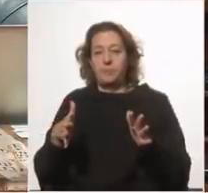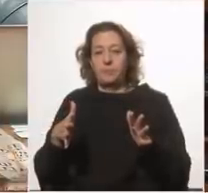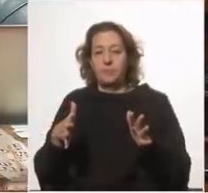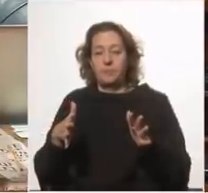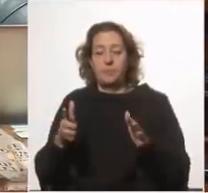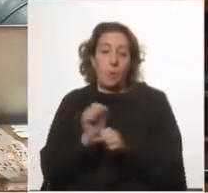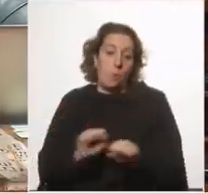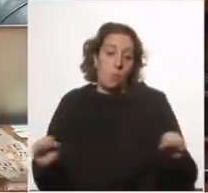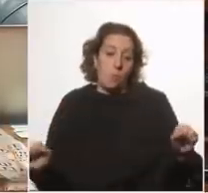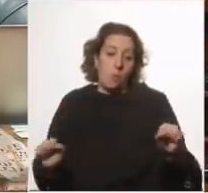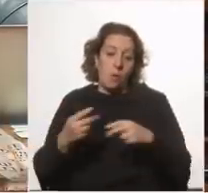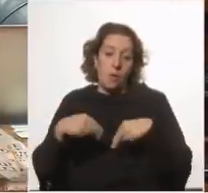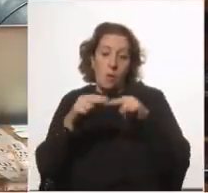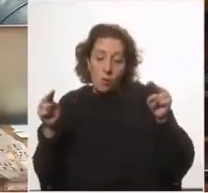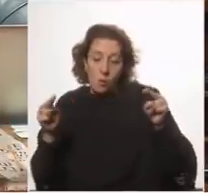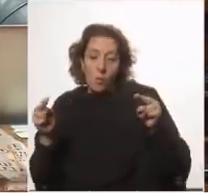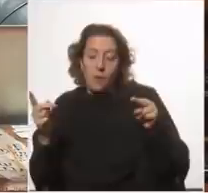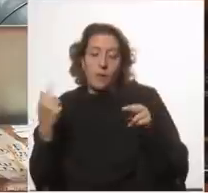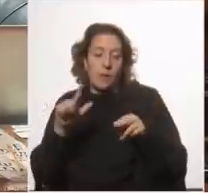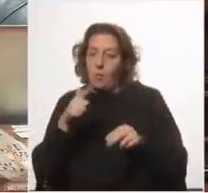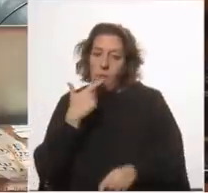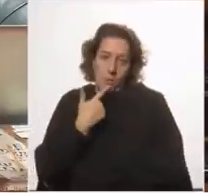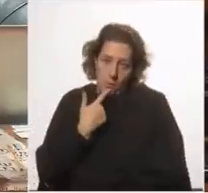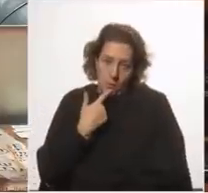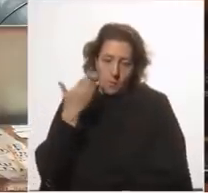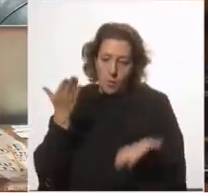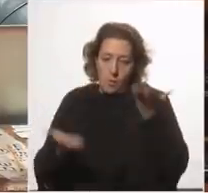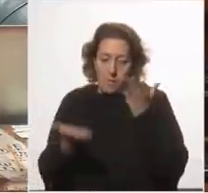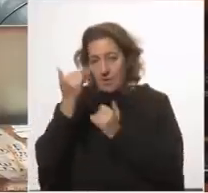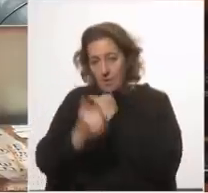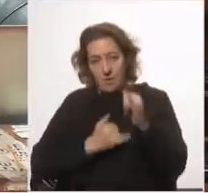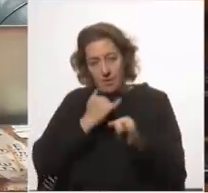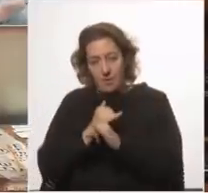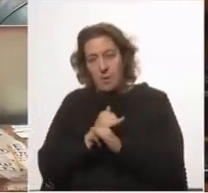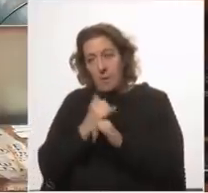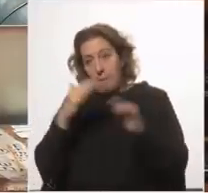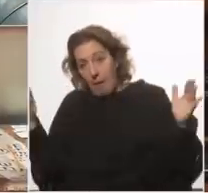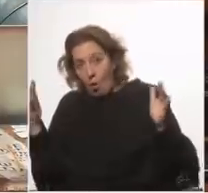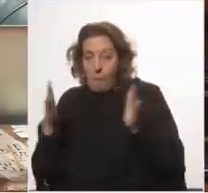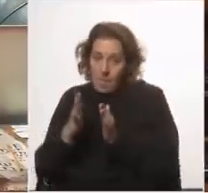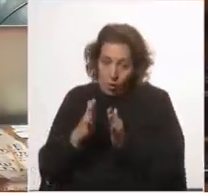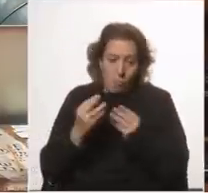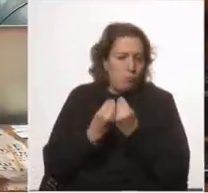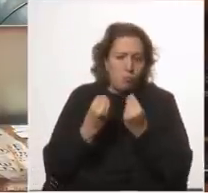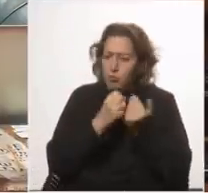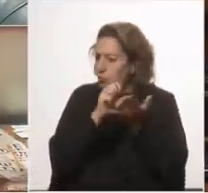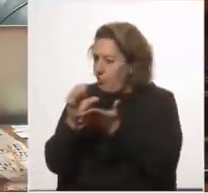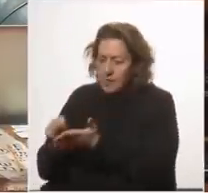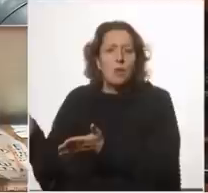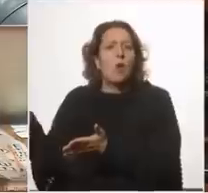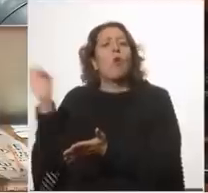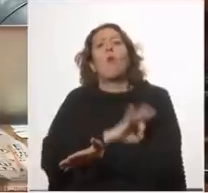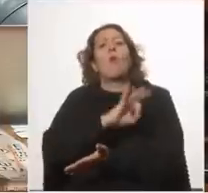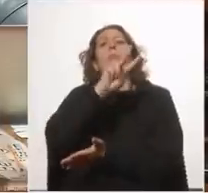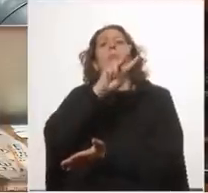perdón es posible concluir entonces que no hay duda que por comparación internacional macro o micro con muchos países con los 23